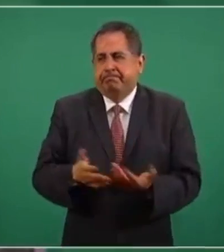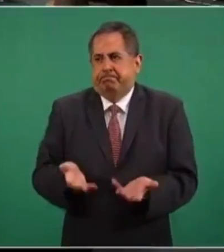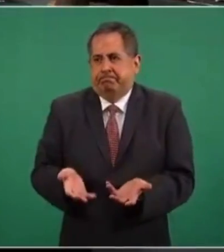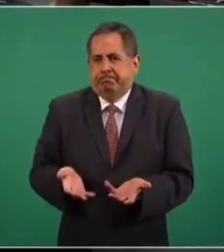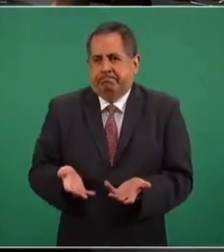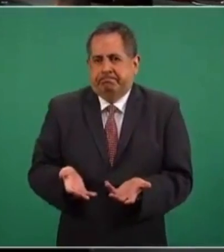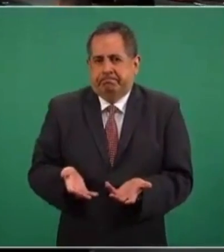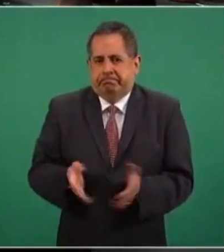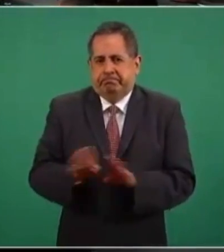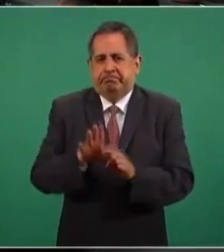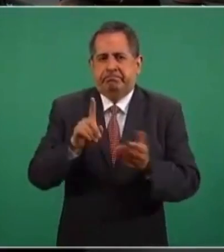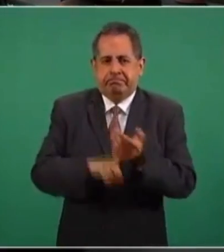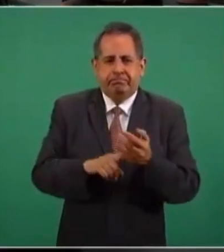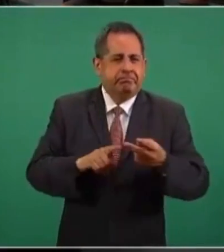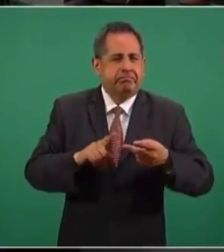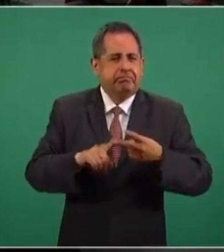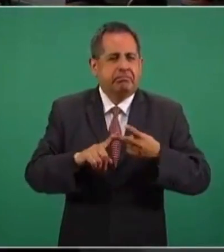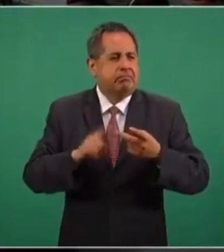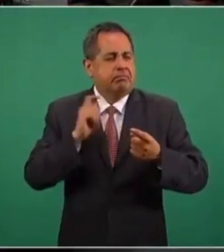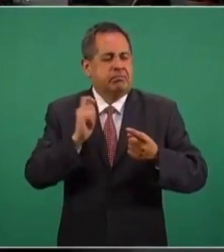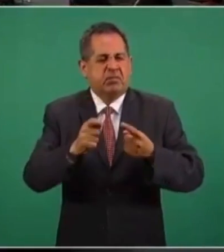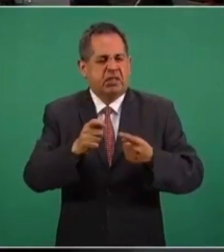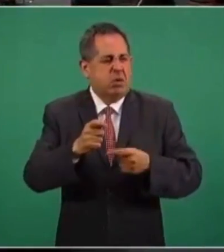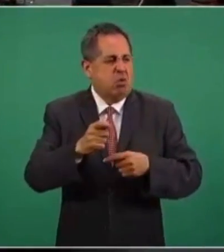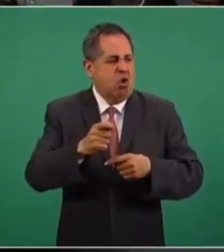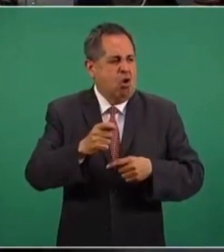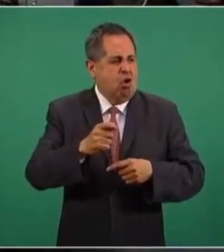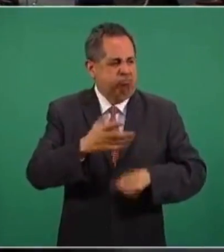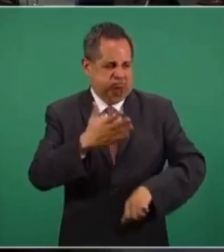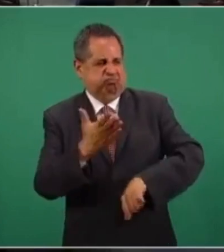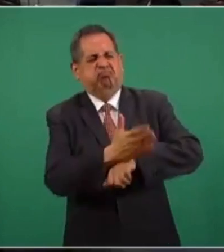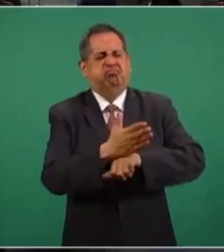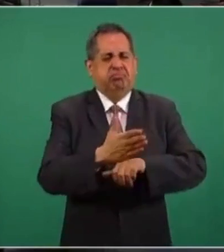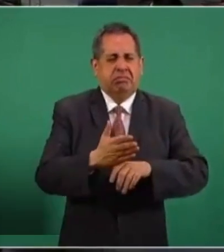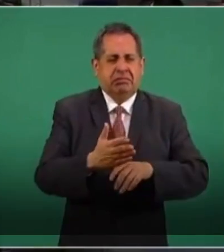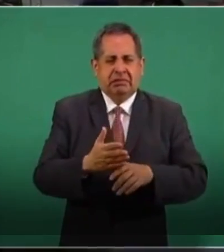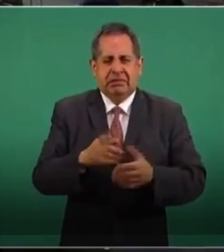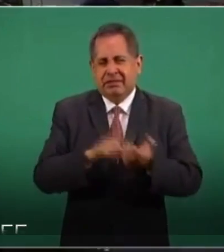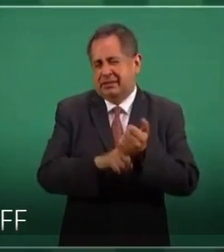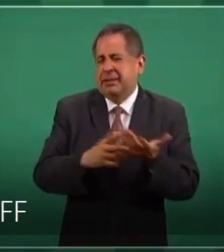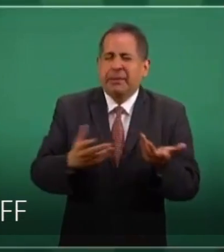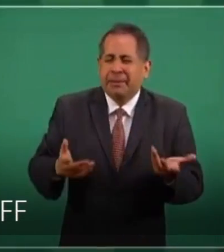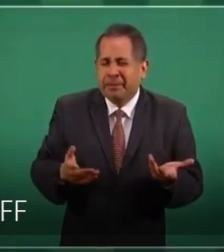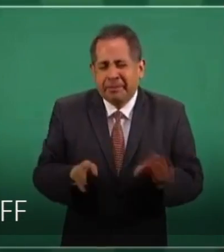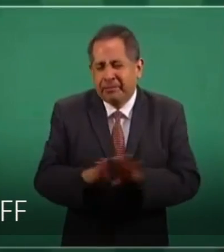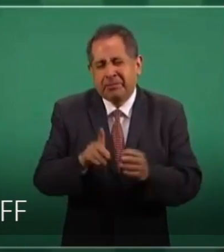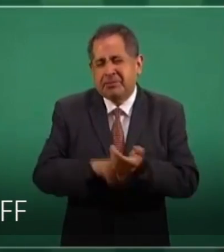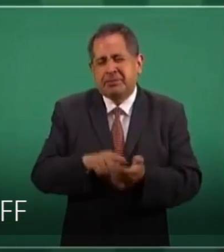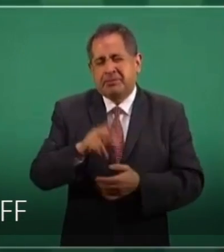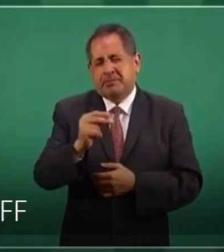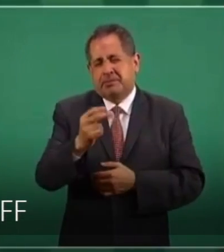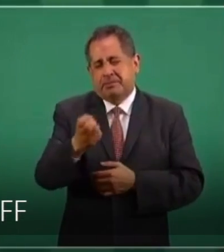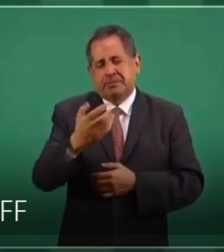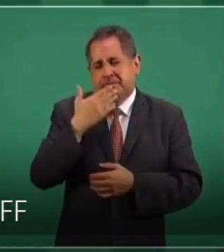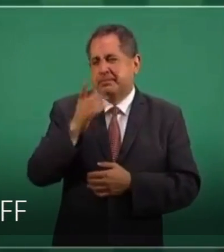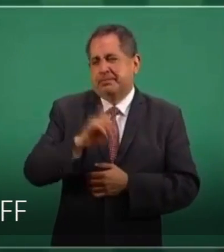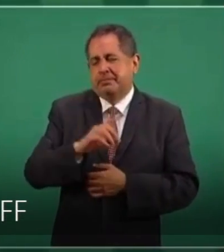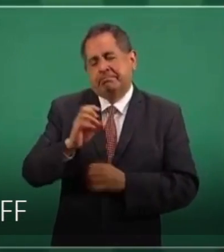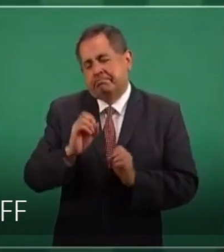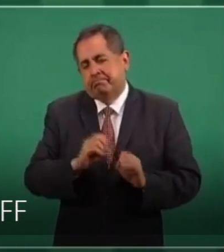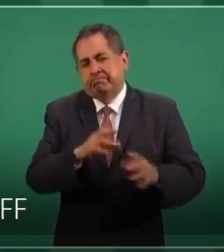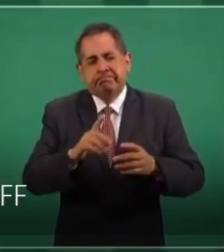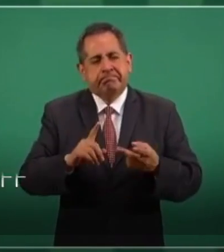de facto estar queriendo ejercer un acto de justicia con una medida de salud pública, lo cual es no sólo técnicamente